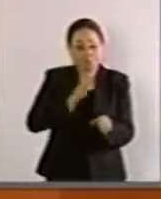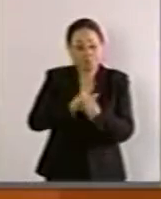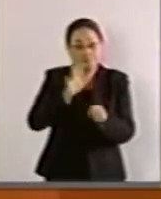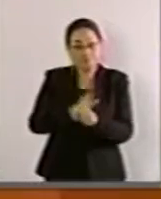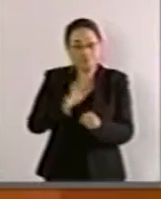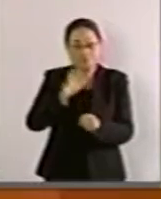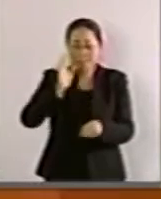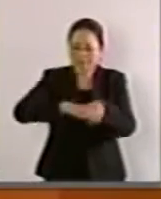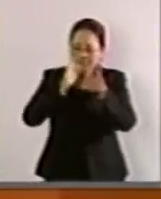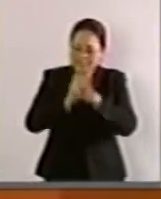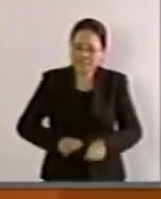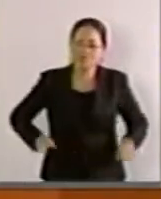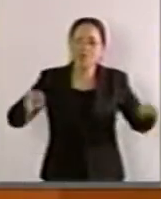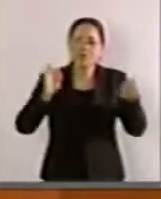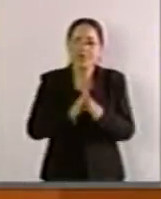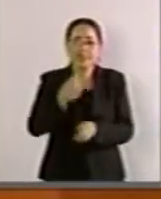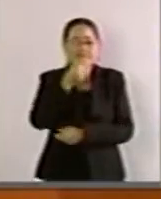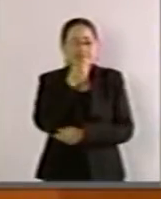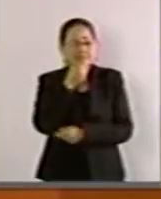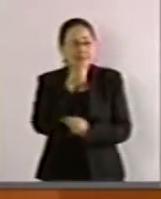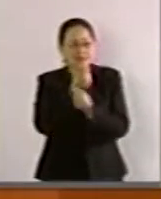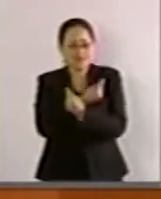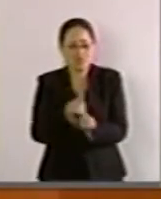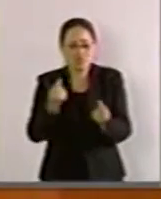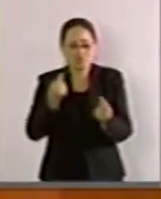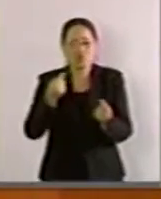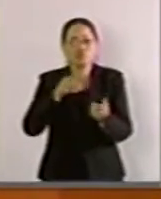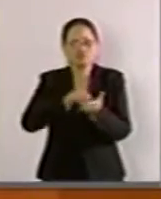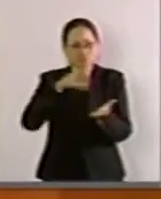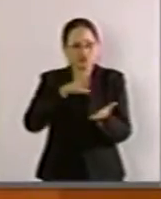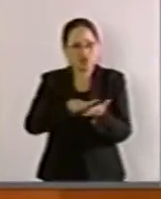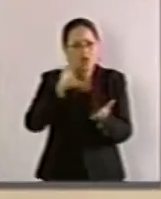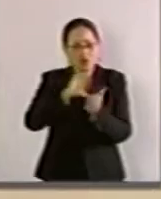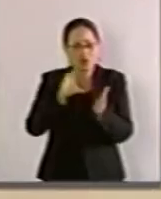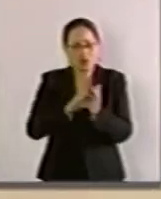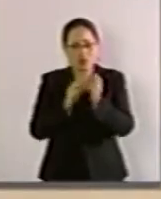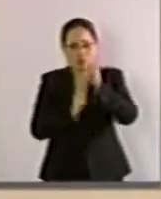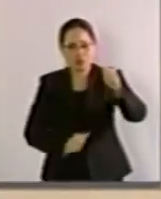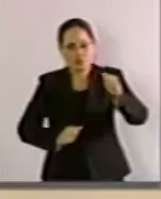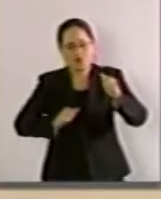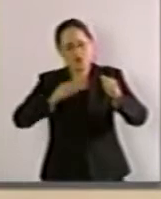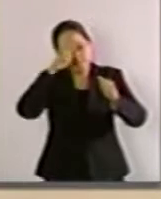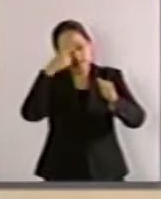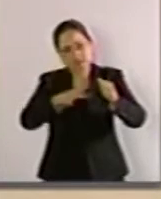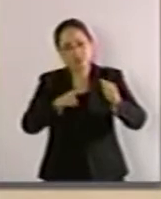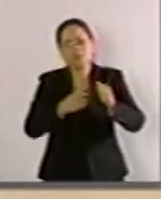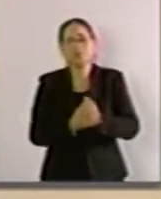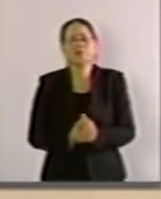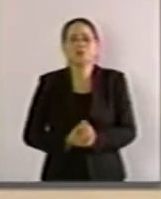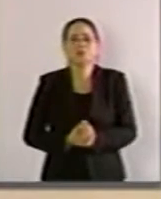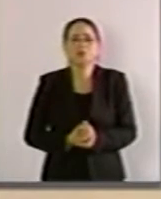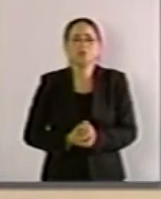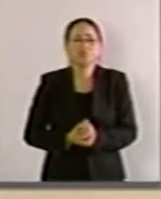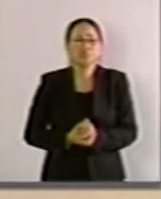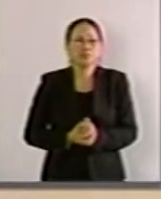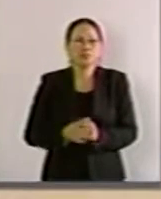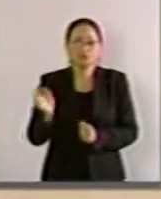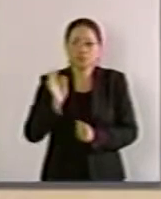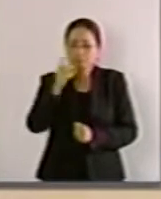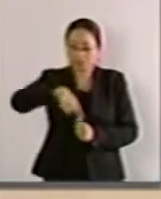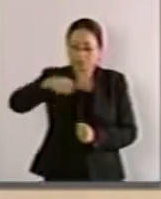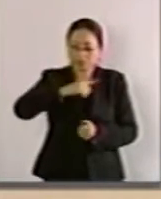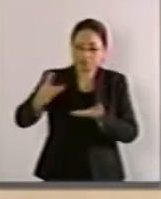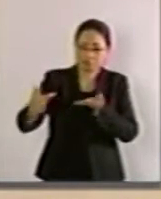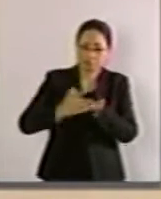interés superior de la niñez plasmada en nuestra Constitución Federal. Por lo que, si todos ustedes me apoyan